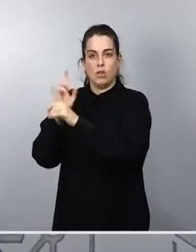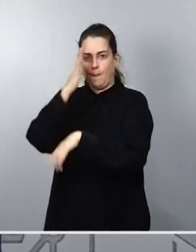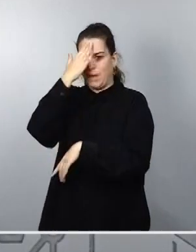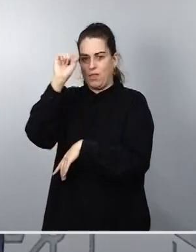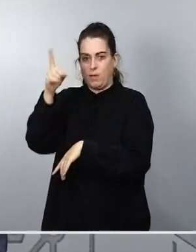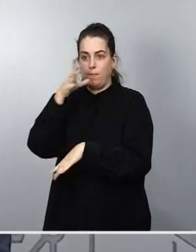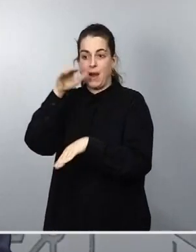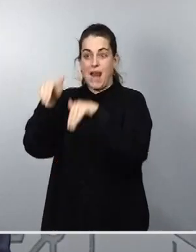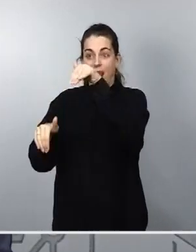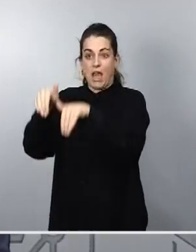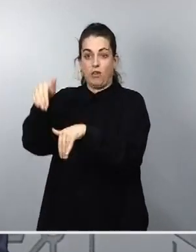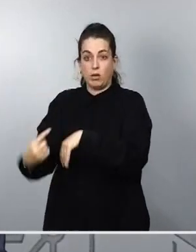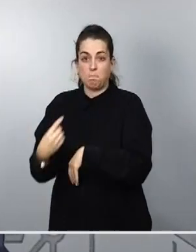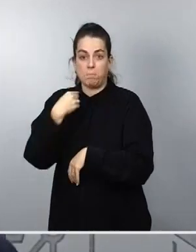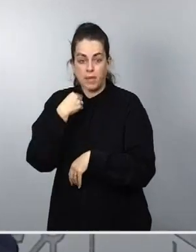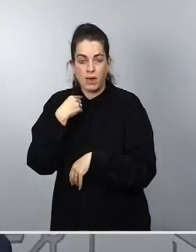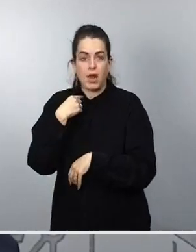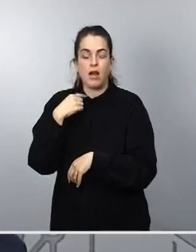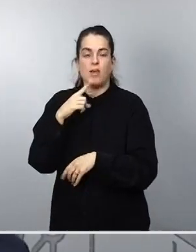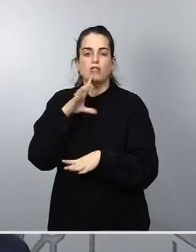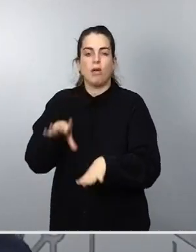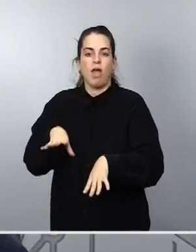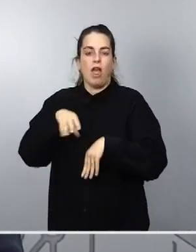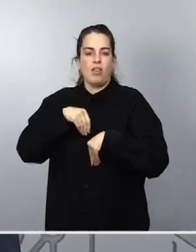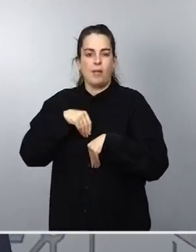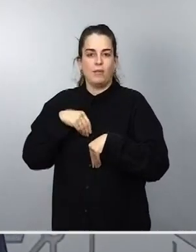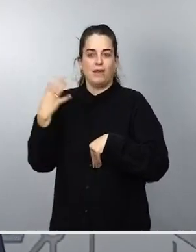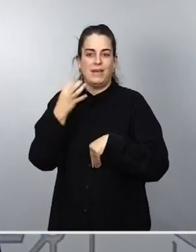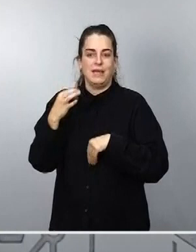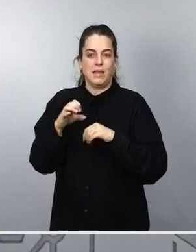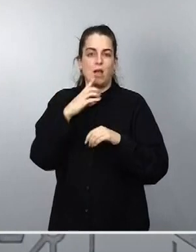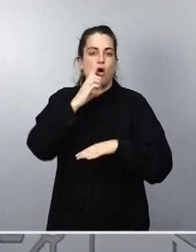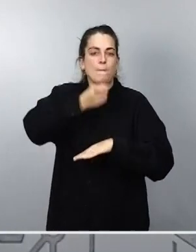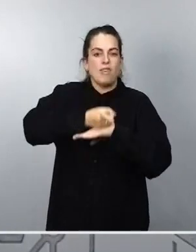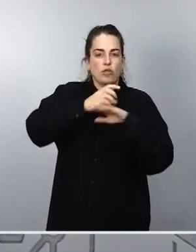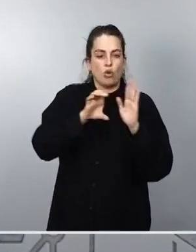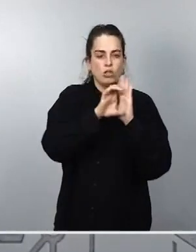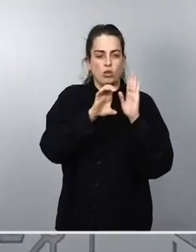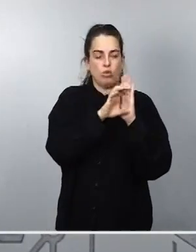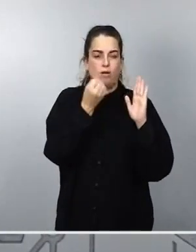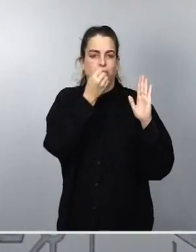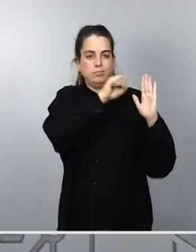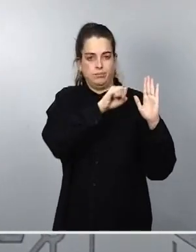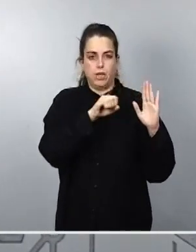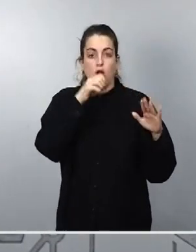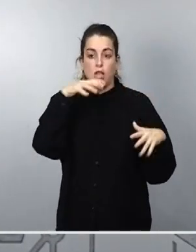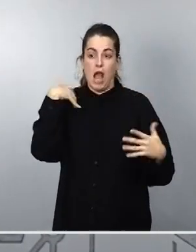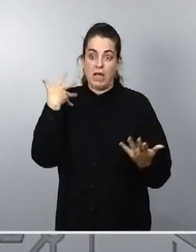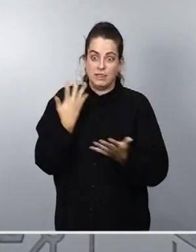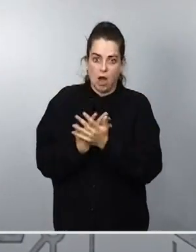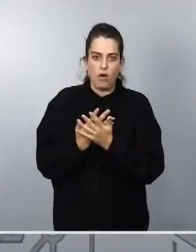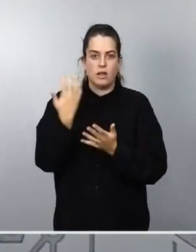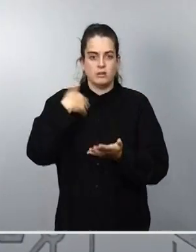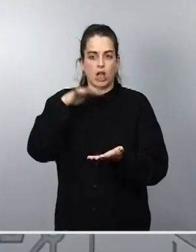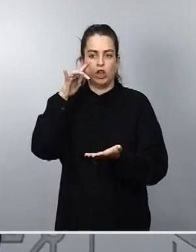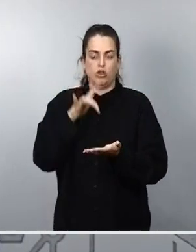y decidió incumplir con el mandato constitucional. Con ello, asistimos desde entonces a una situación inédita en la